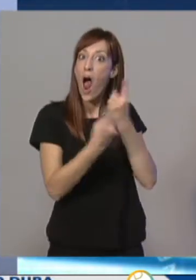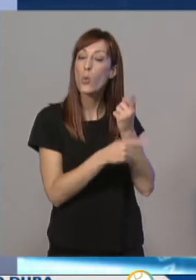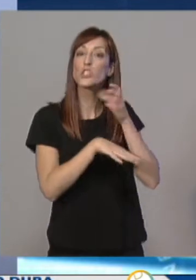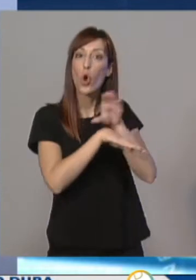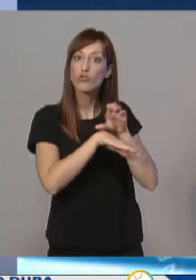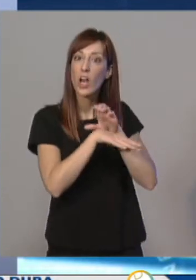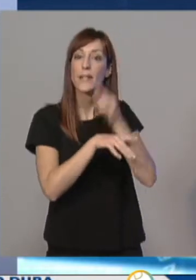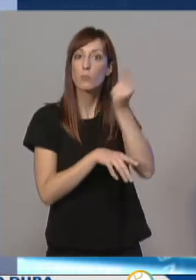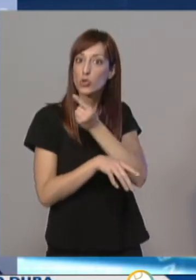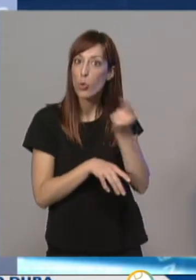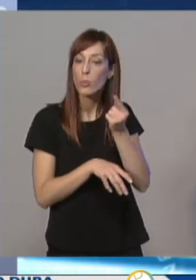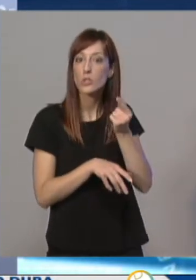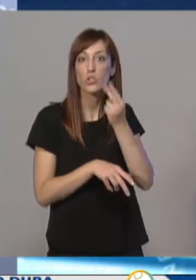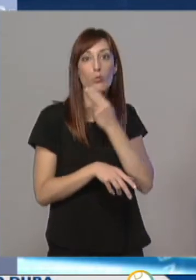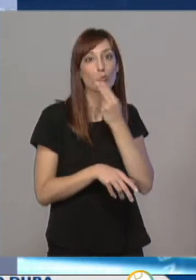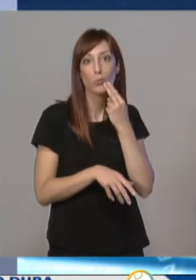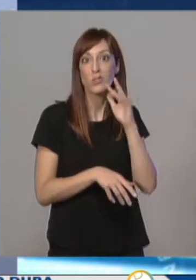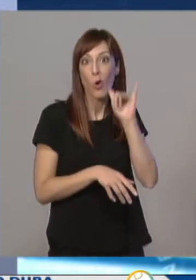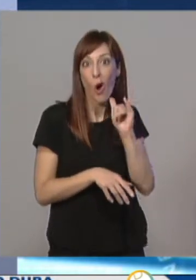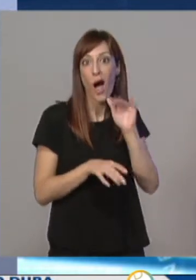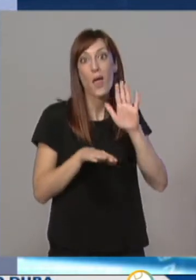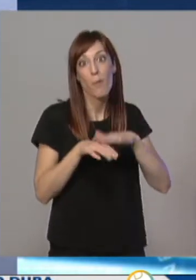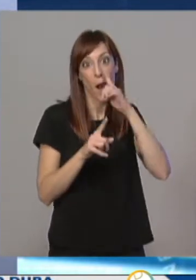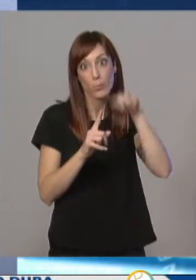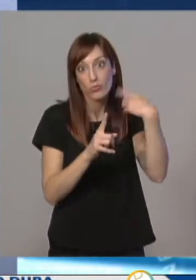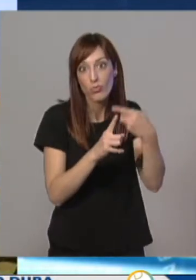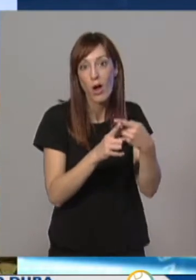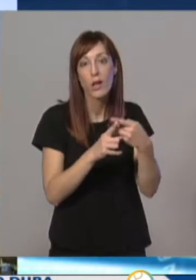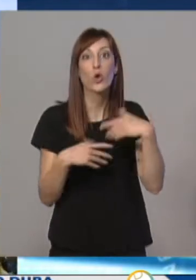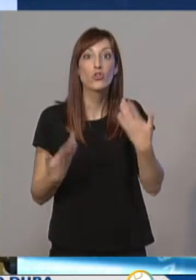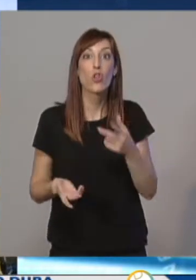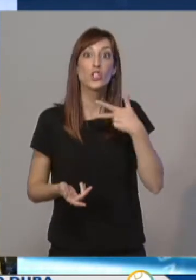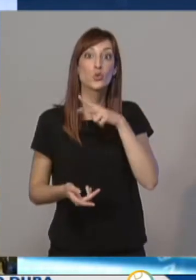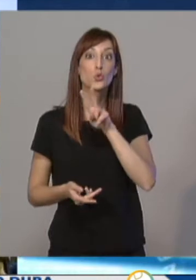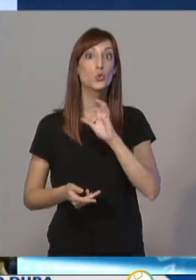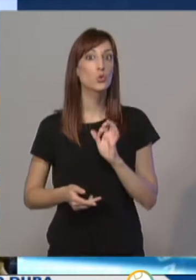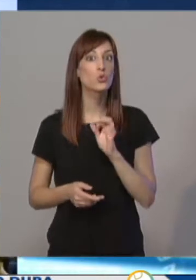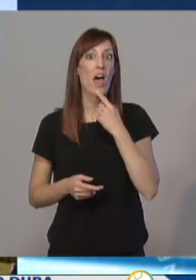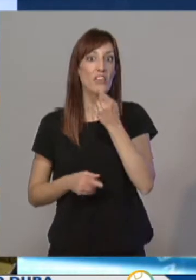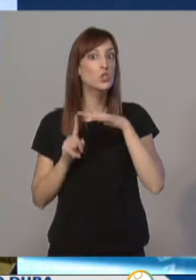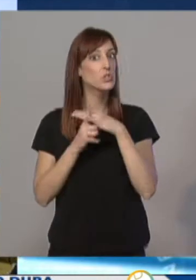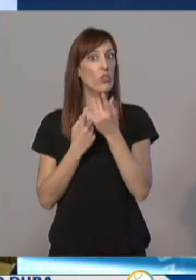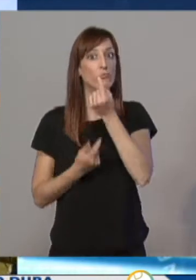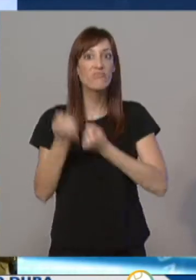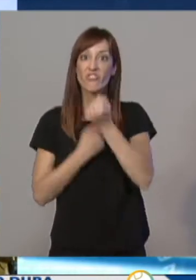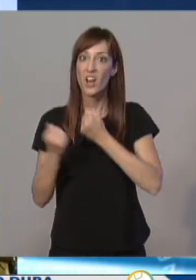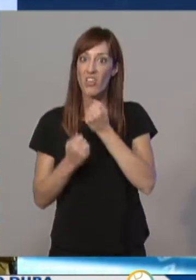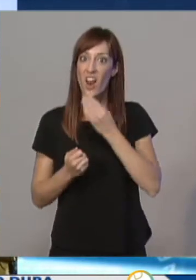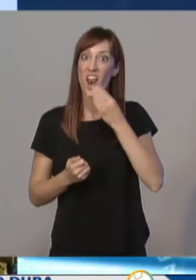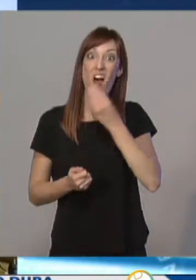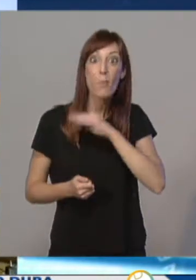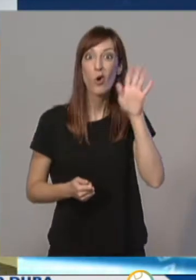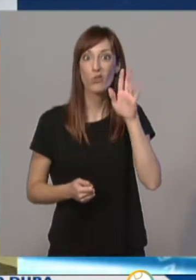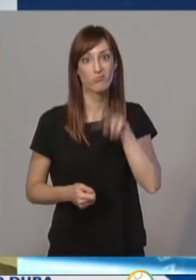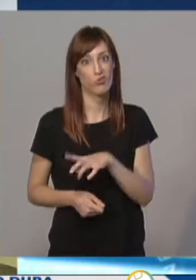presupuestarias para el próximo ejercicio. Chus del Río ha reconocido que la salud financiera de la comunidad no es la mejor... ...por lo que no se